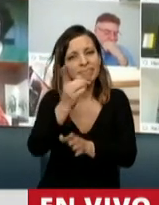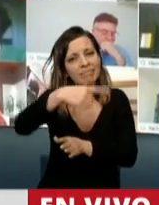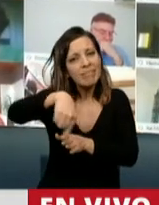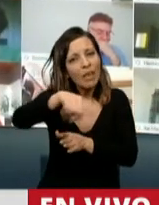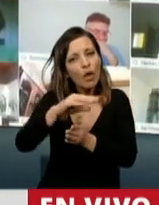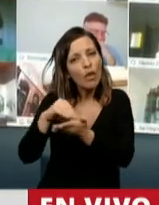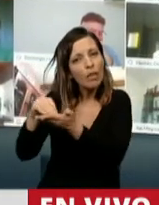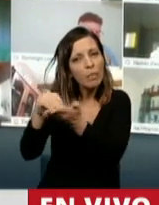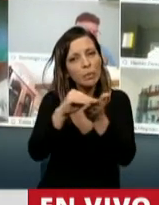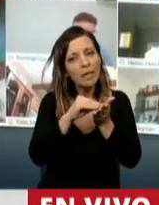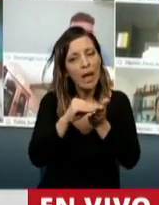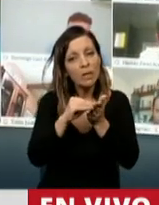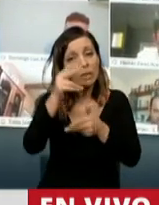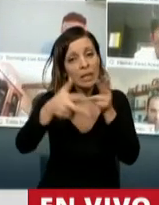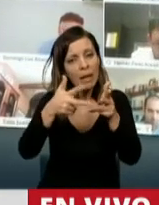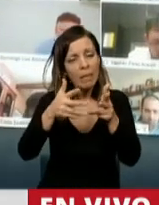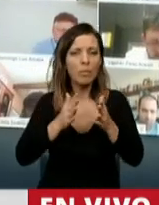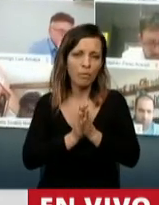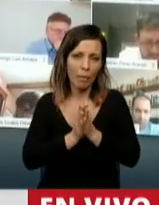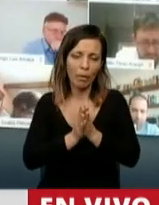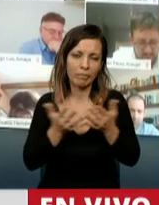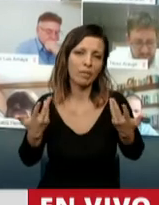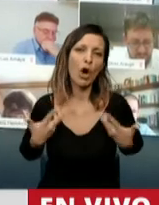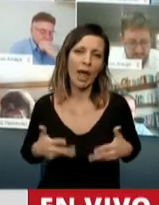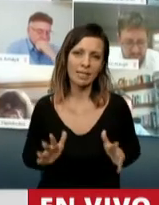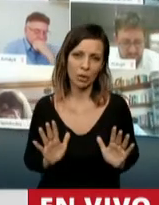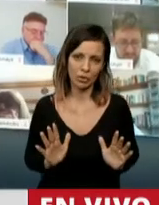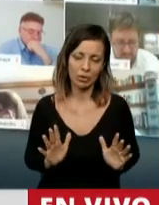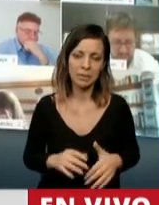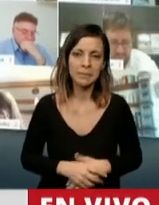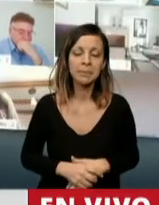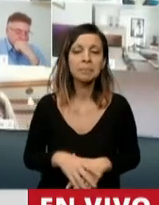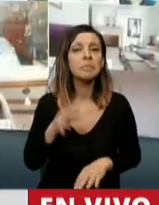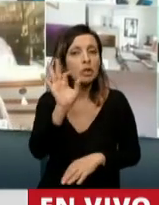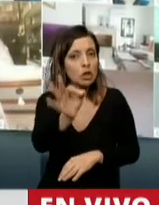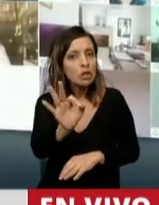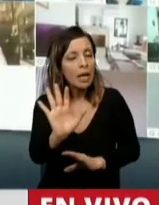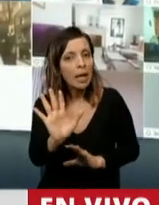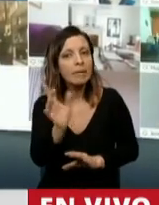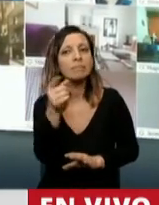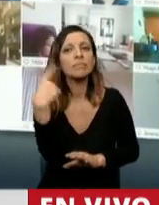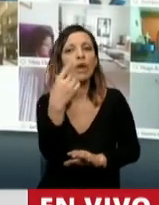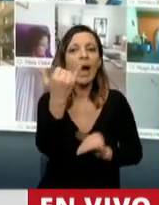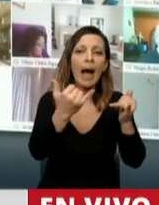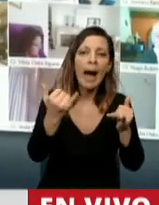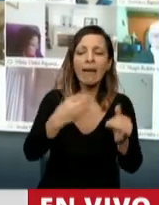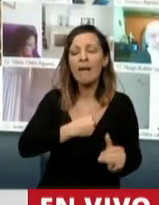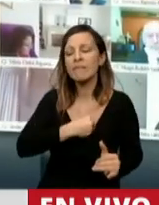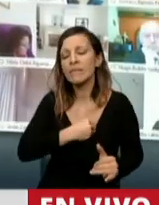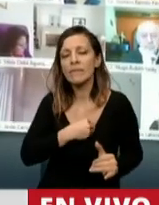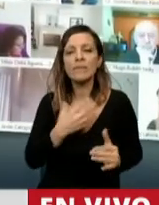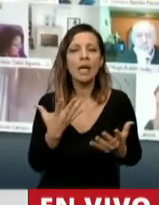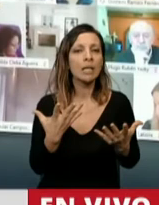diputados que cuando hablemos, hablemos con honestidad y yo sé que todos tenemos pasiones,